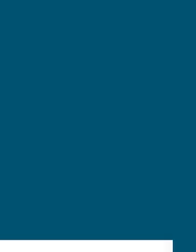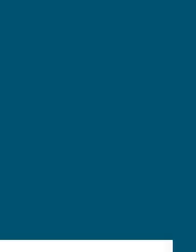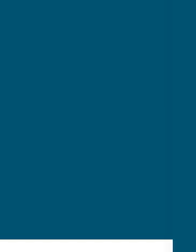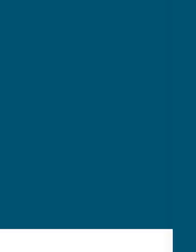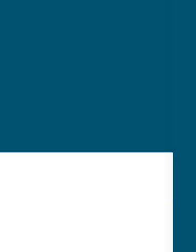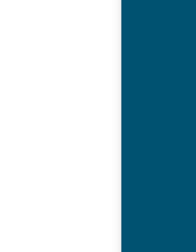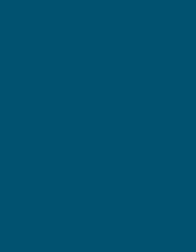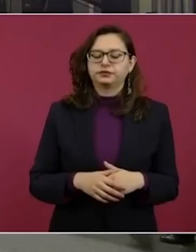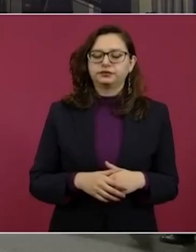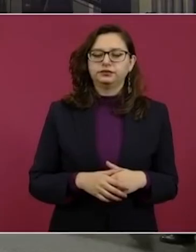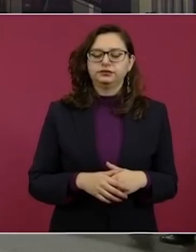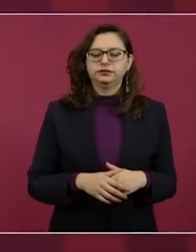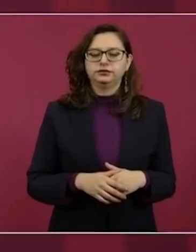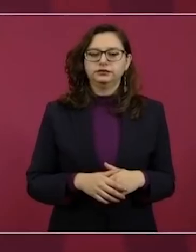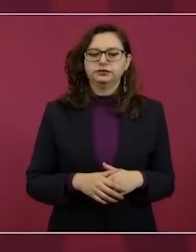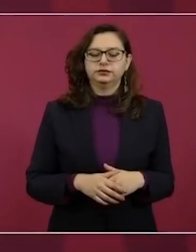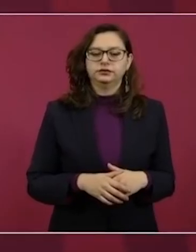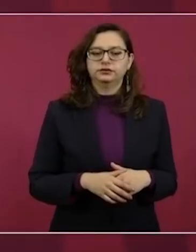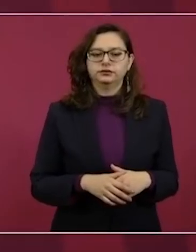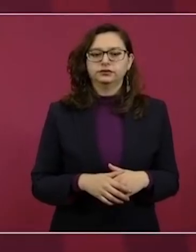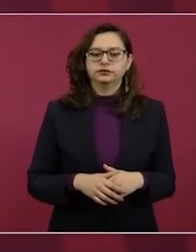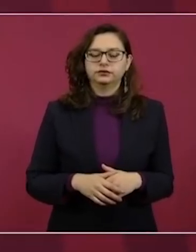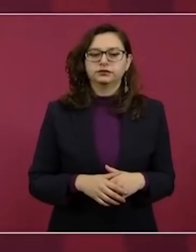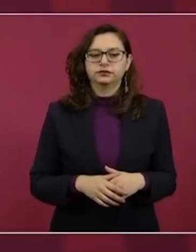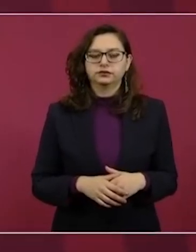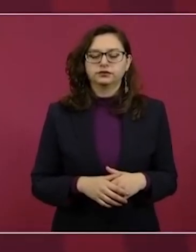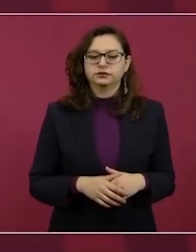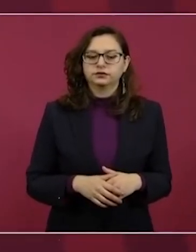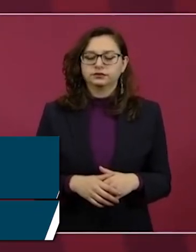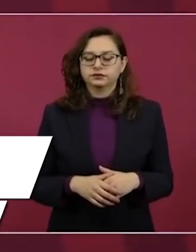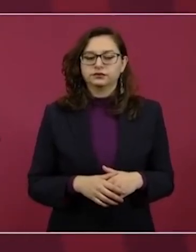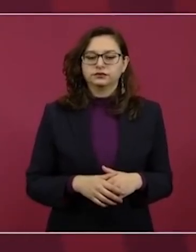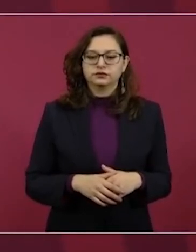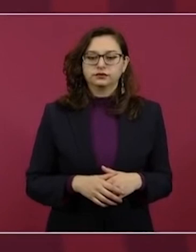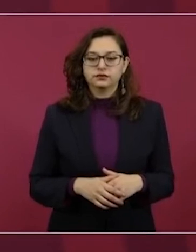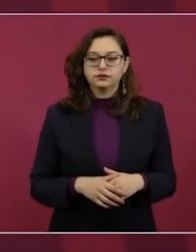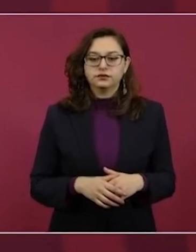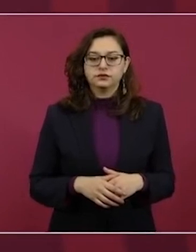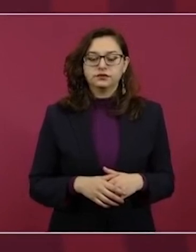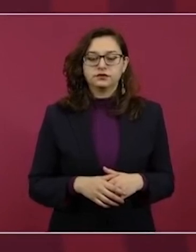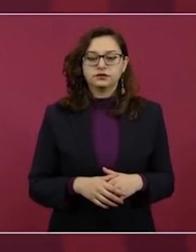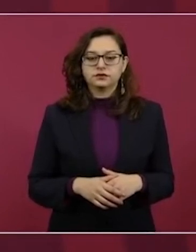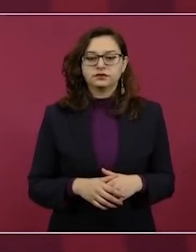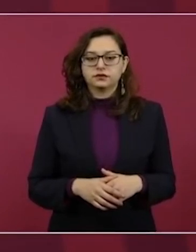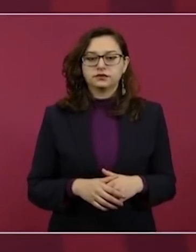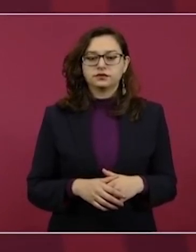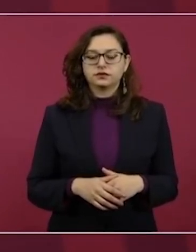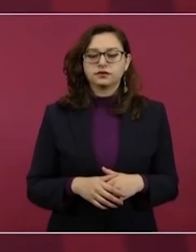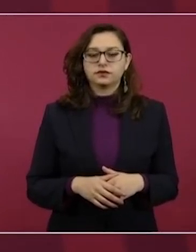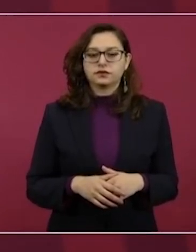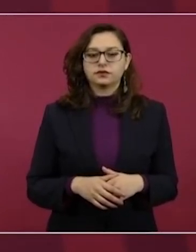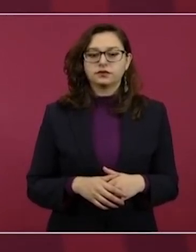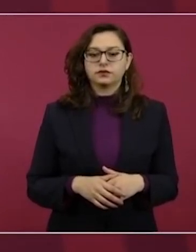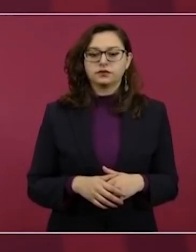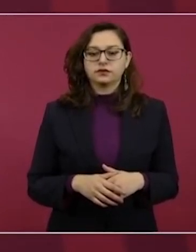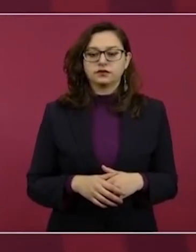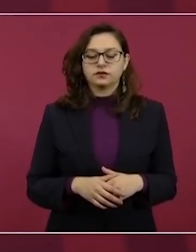Es importante que se tenga en México,